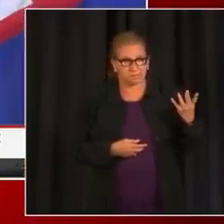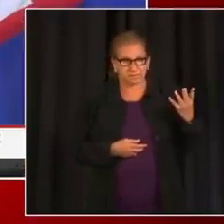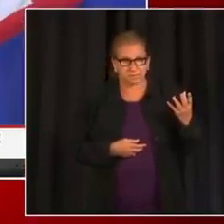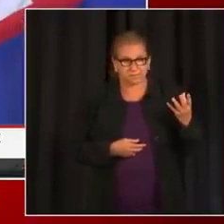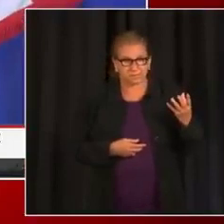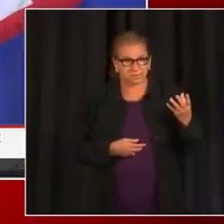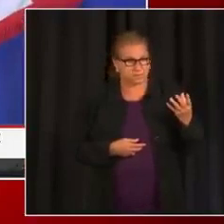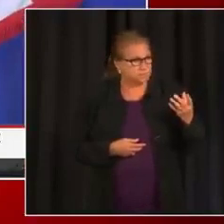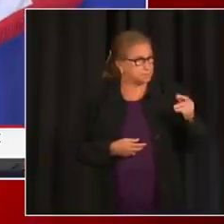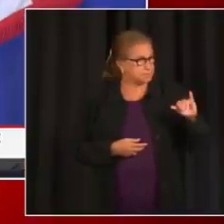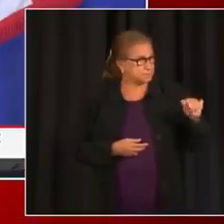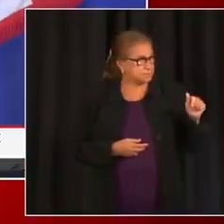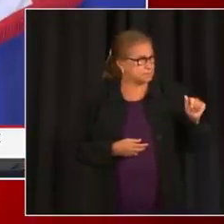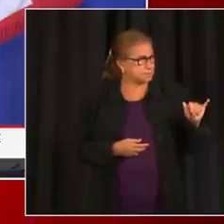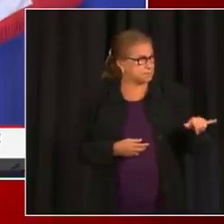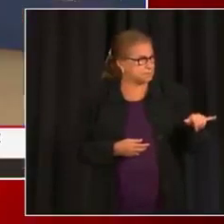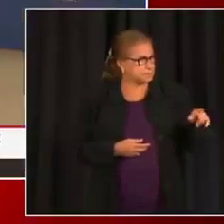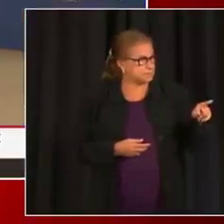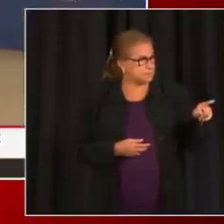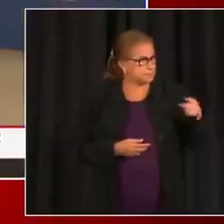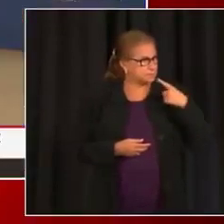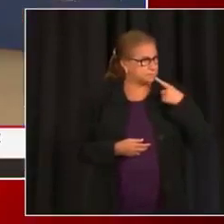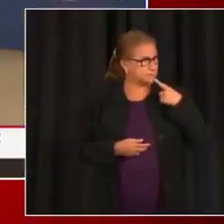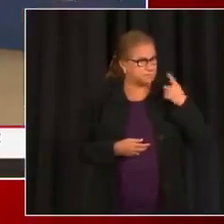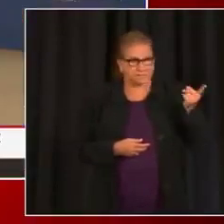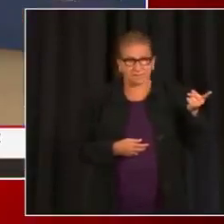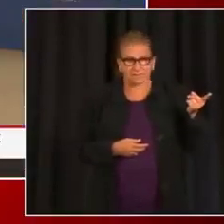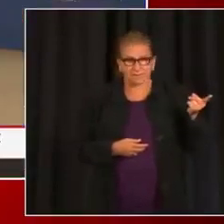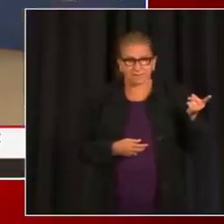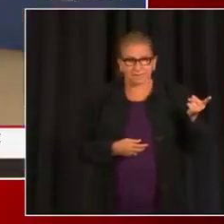Alcaldesa, desde anoche, tenemos